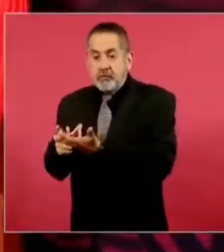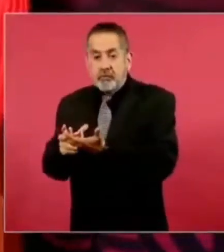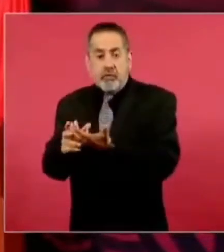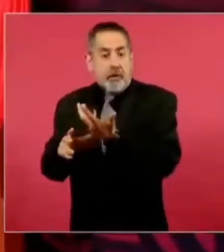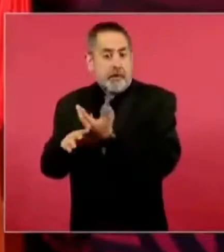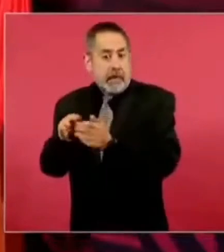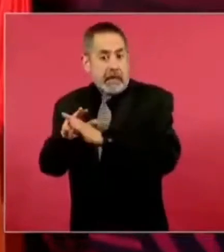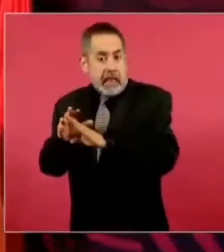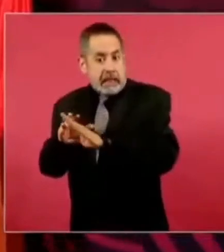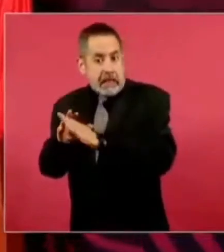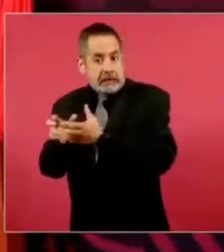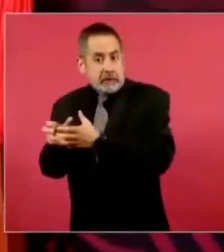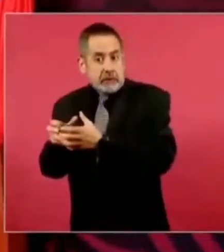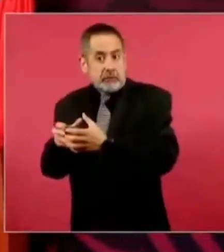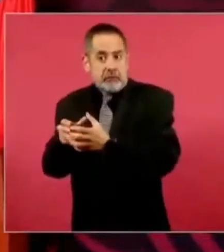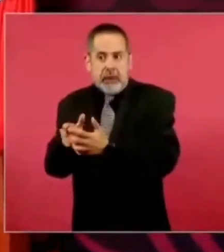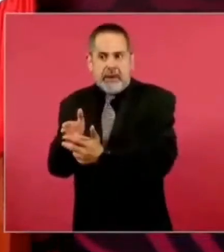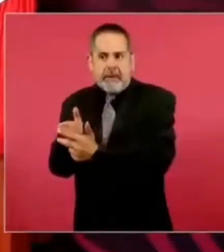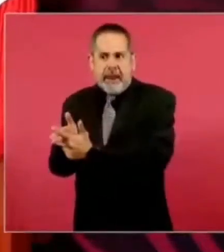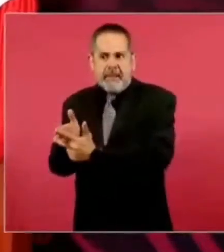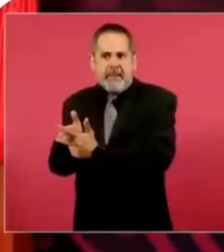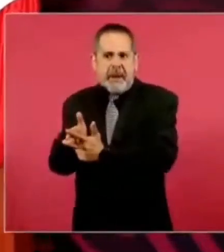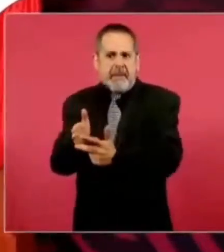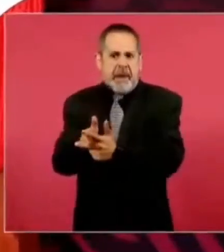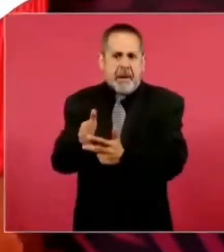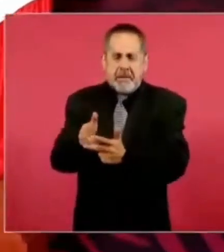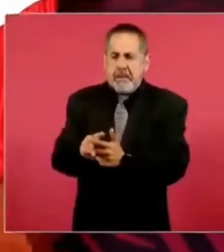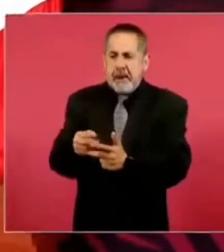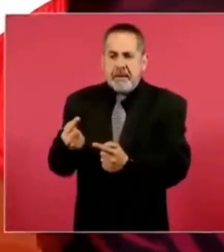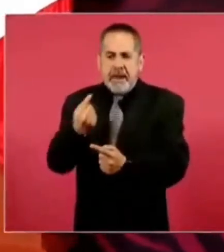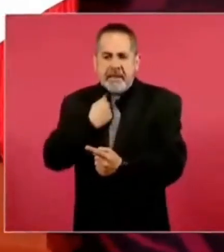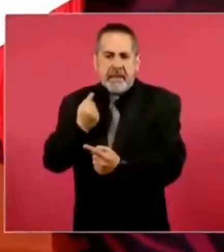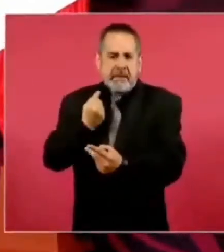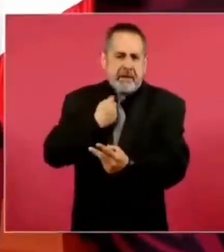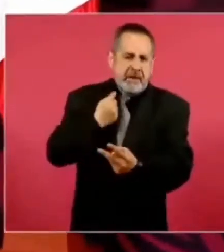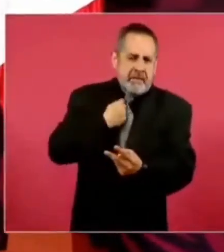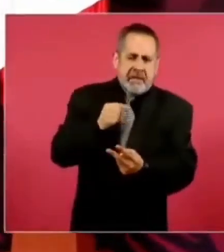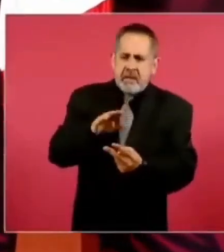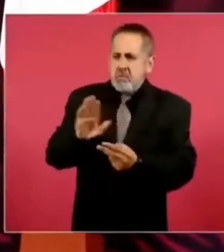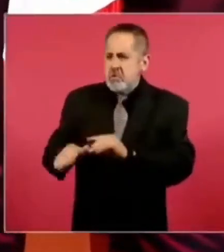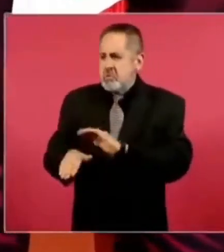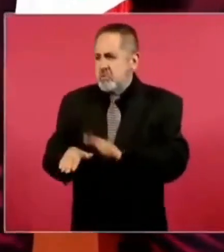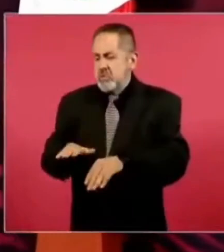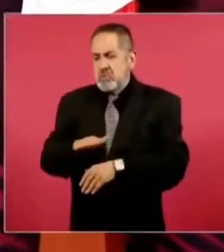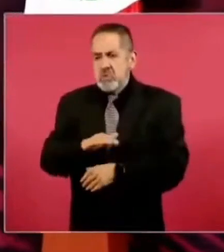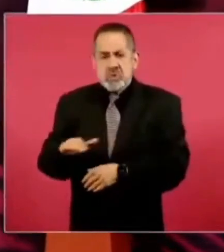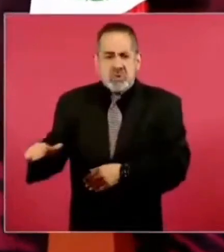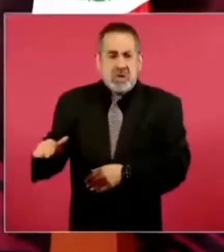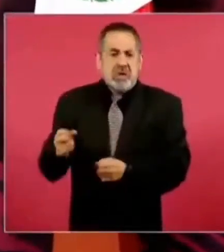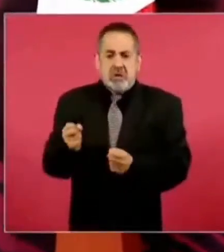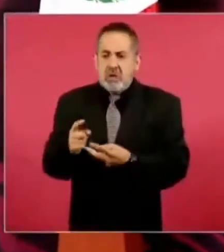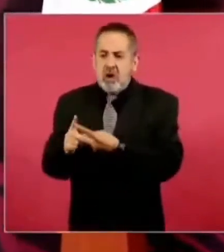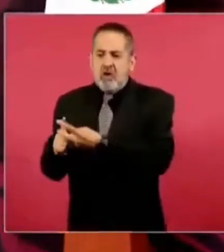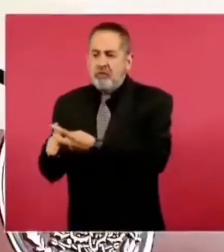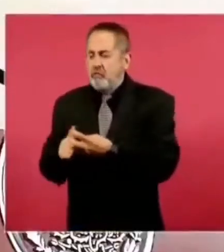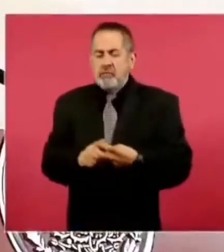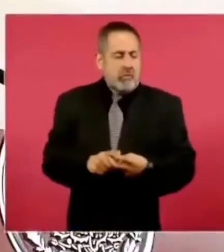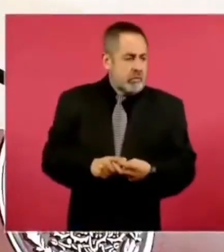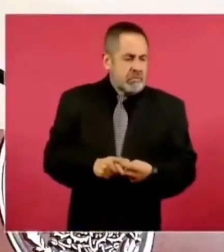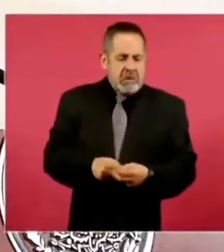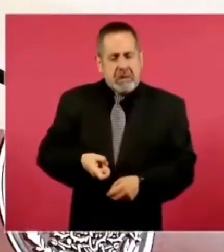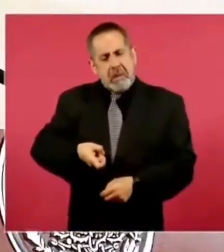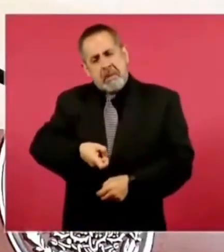incluso secuestros y ejecuciones